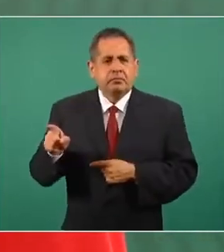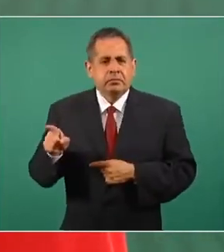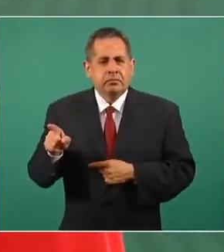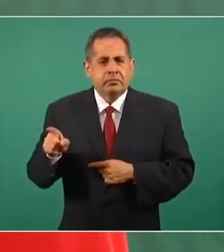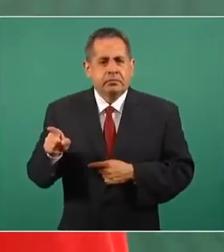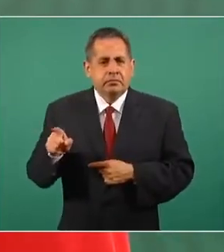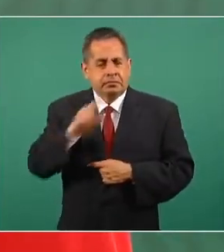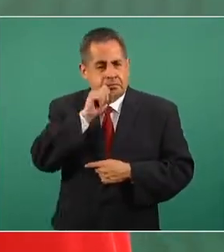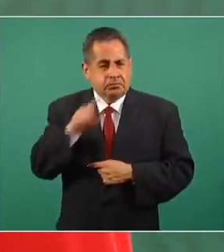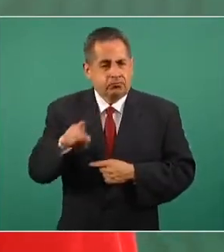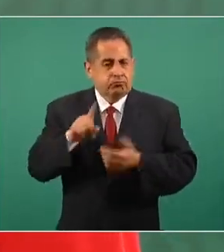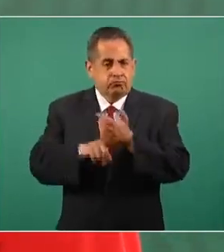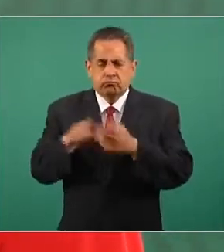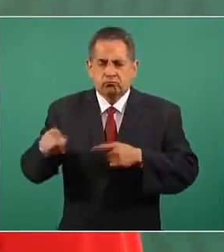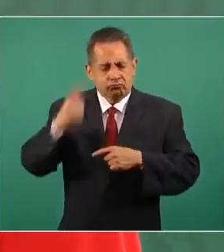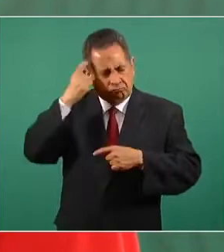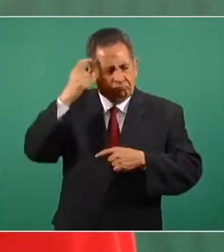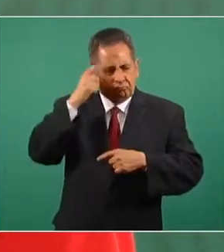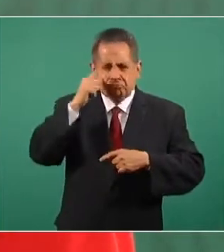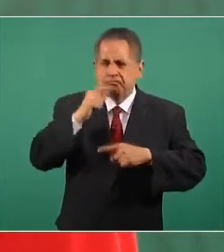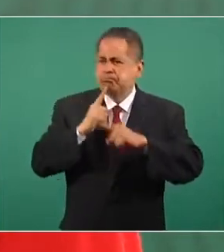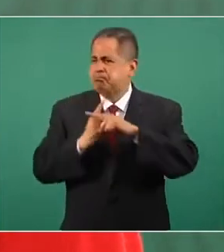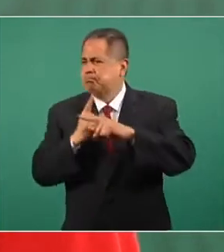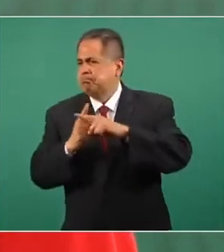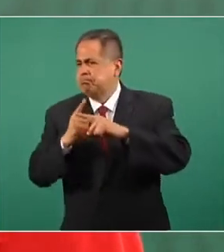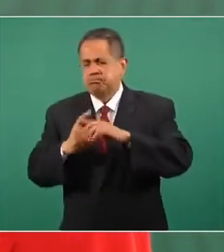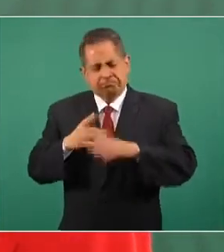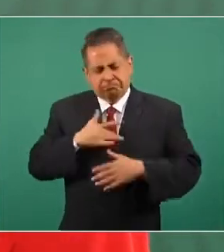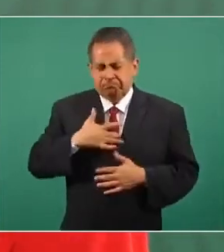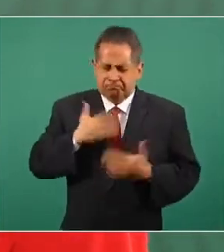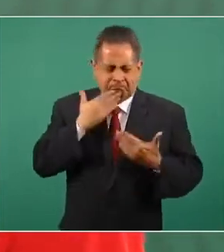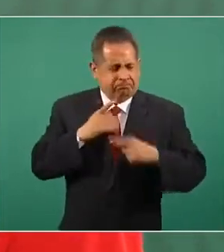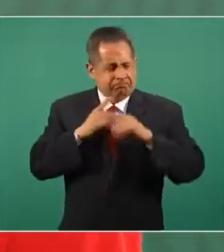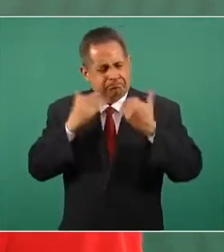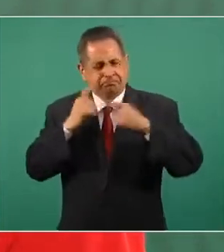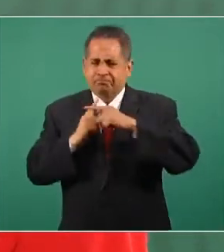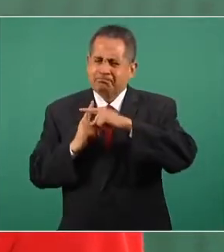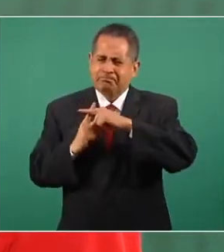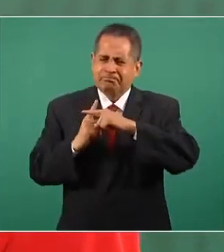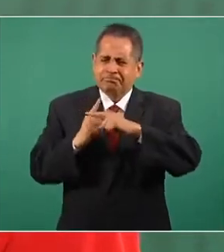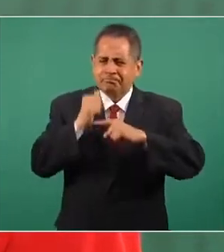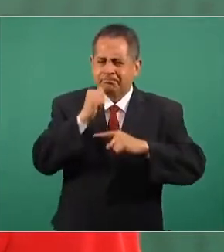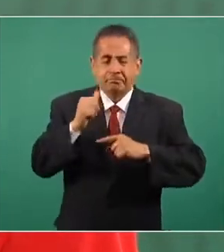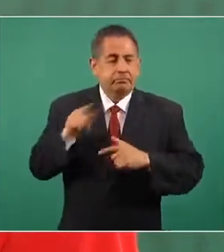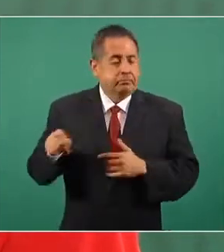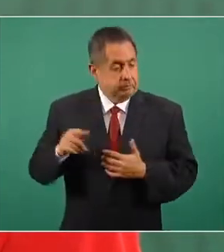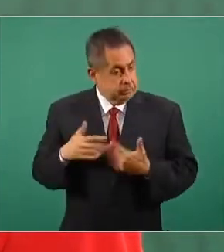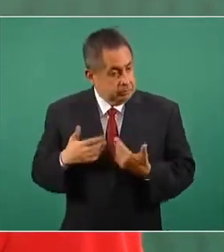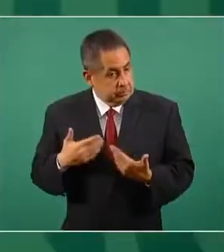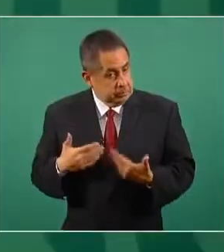Por otra parte, es una gente muy optimista y que siempre tiene y siempre está,